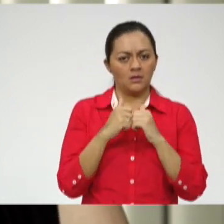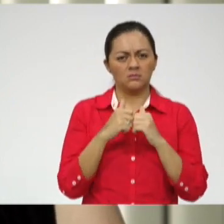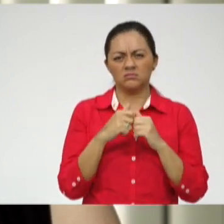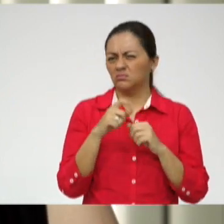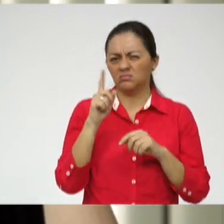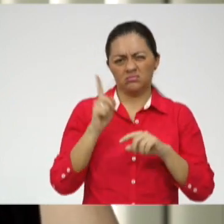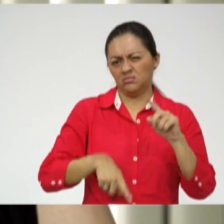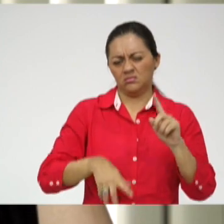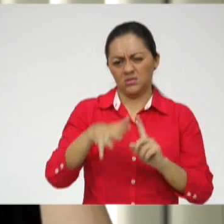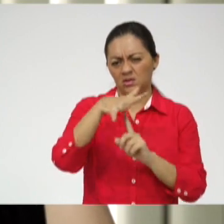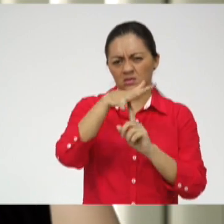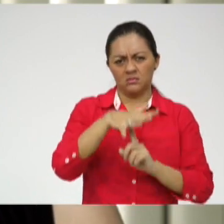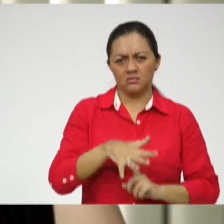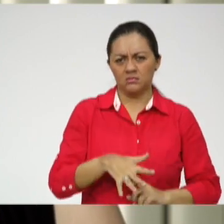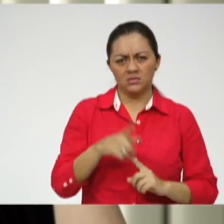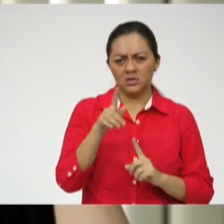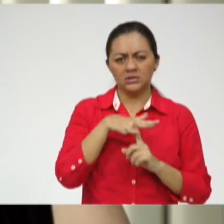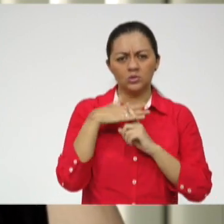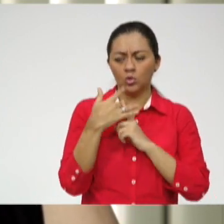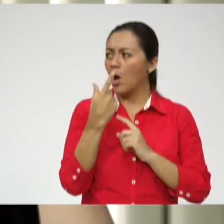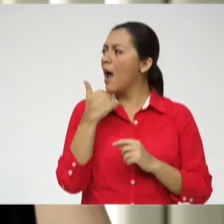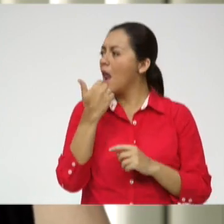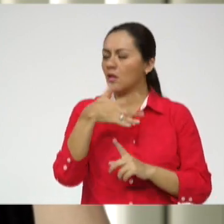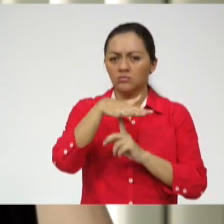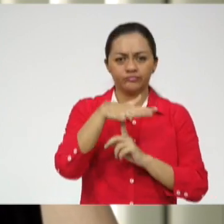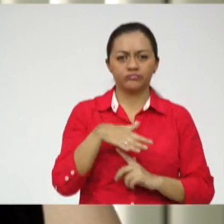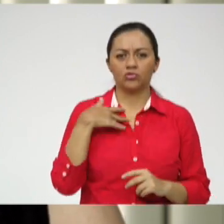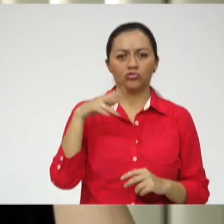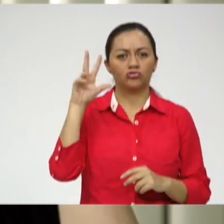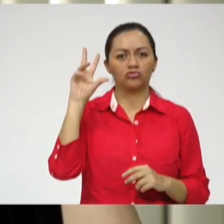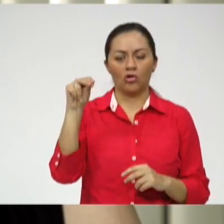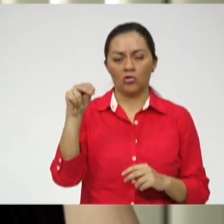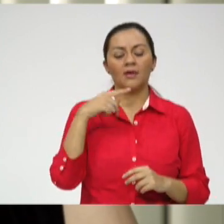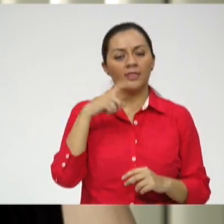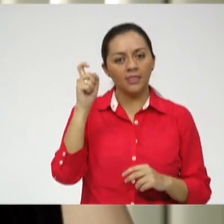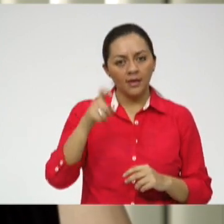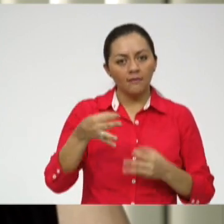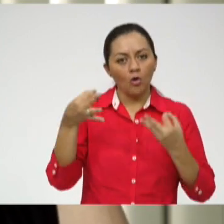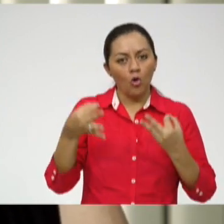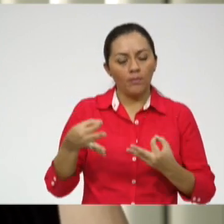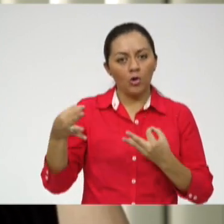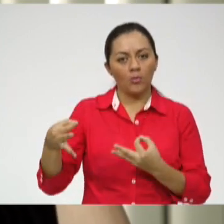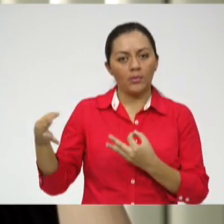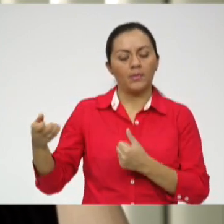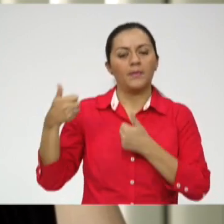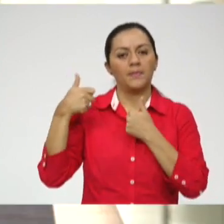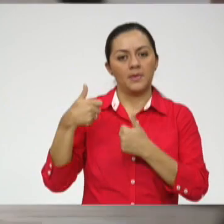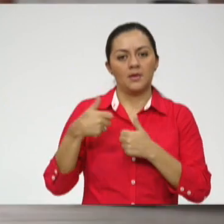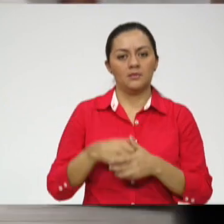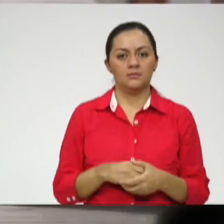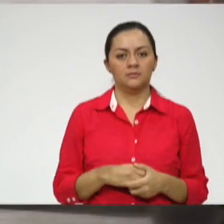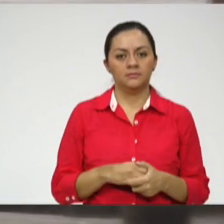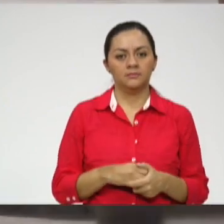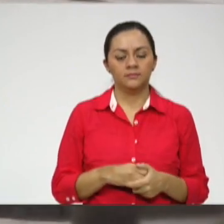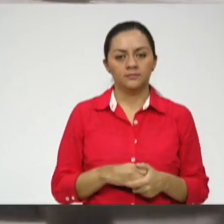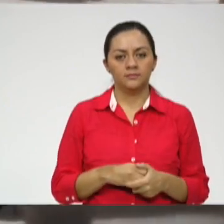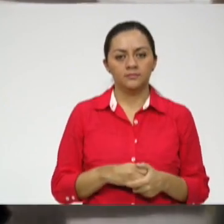ser discriminadas por ninguna condición y eso es lo que se tiene que cumplir. Eso es lo que nosotros tenemos que hacer cumplir.